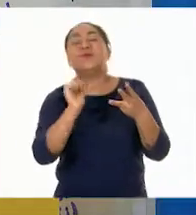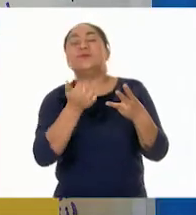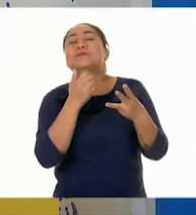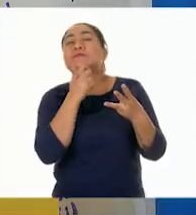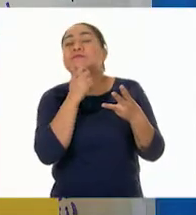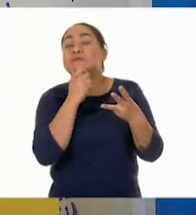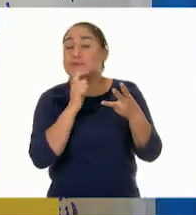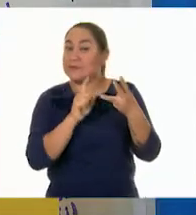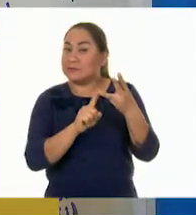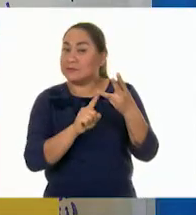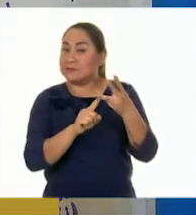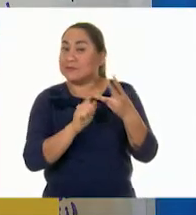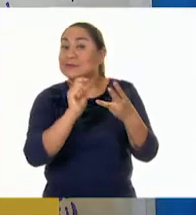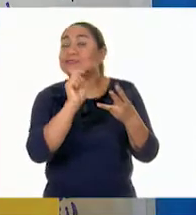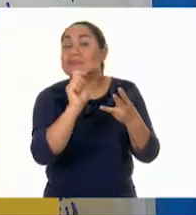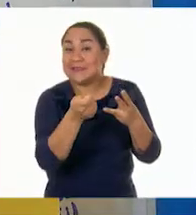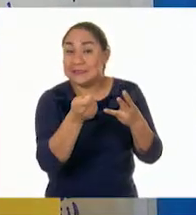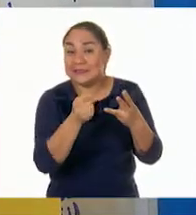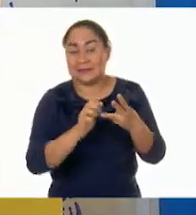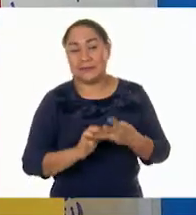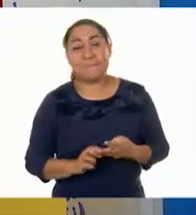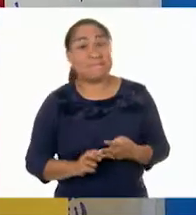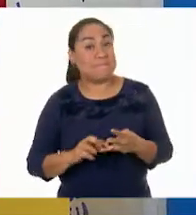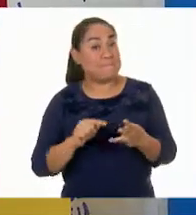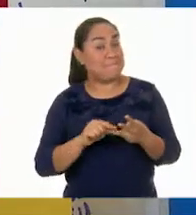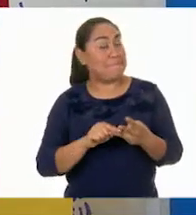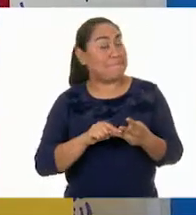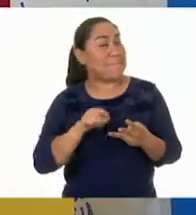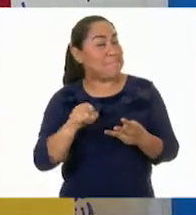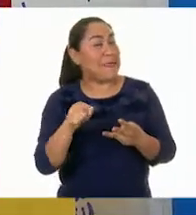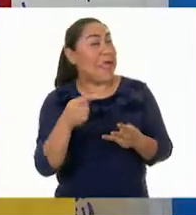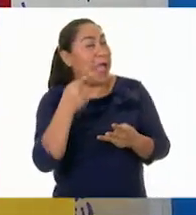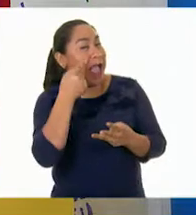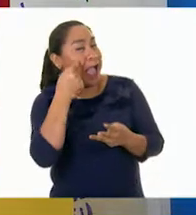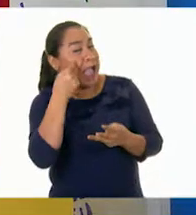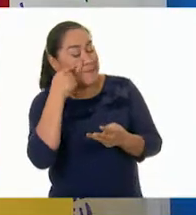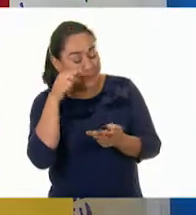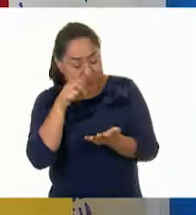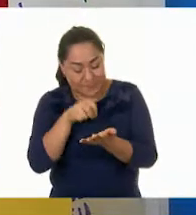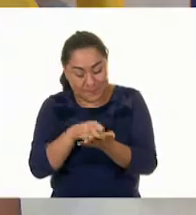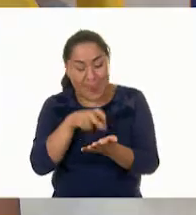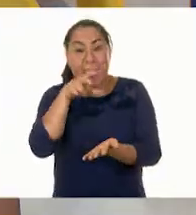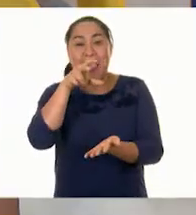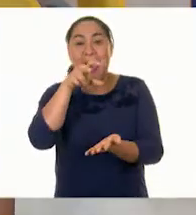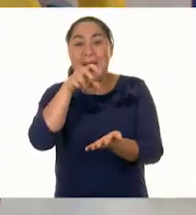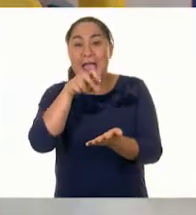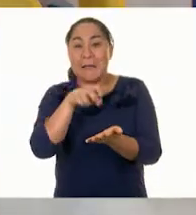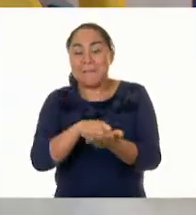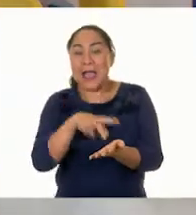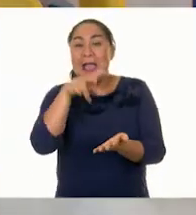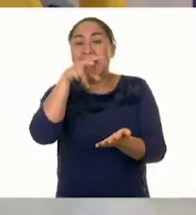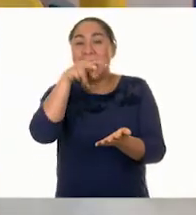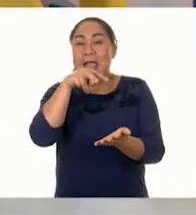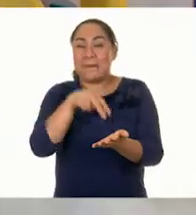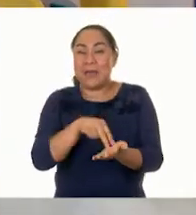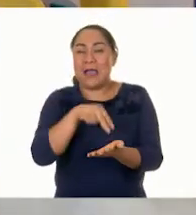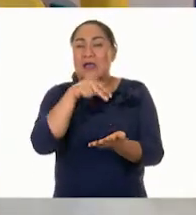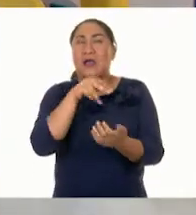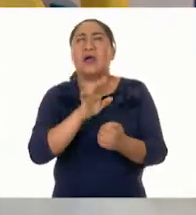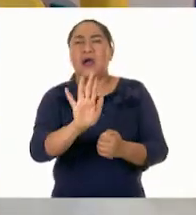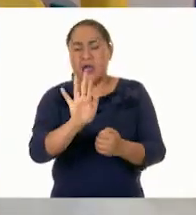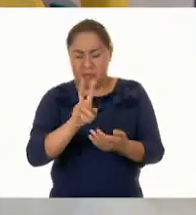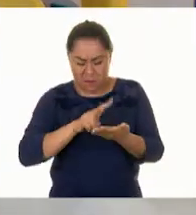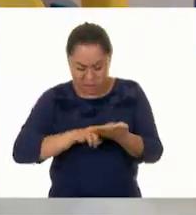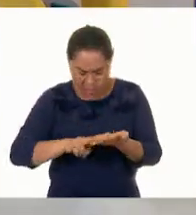La tercer pista es que ella va dando saltitos. Saltitos. Verde, ojos muy